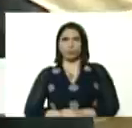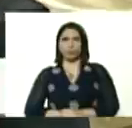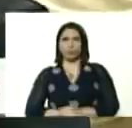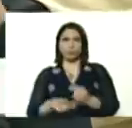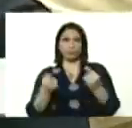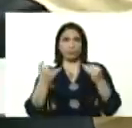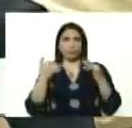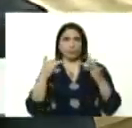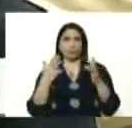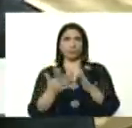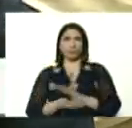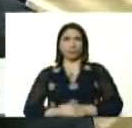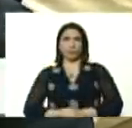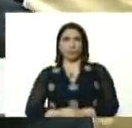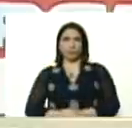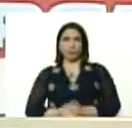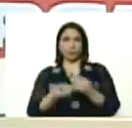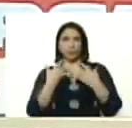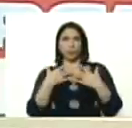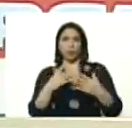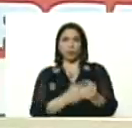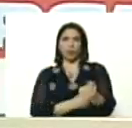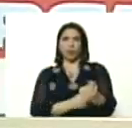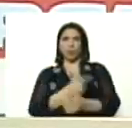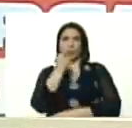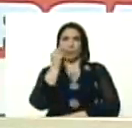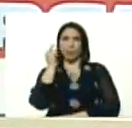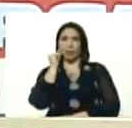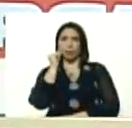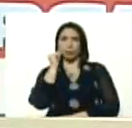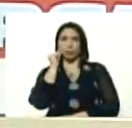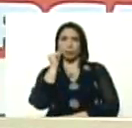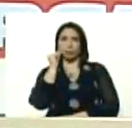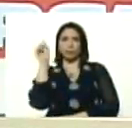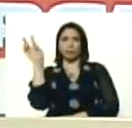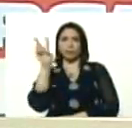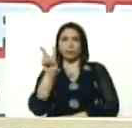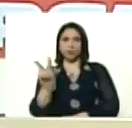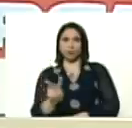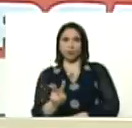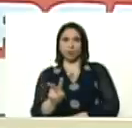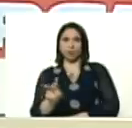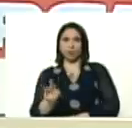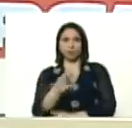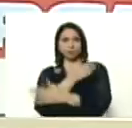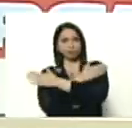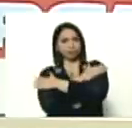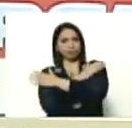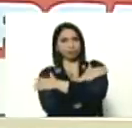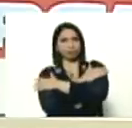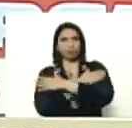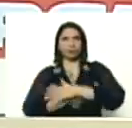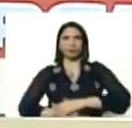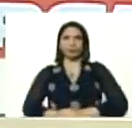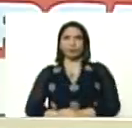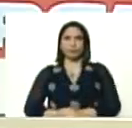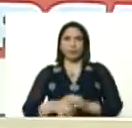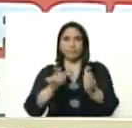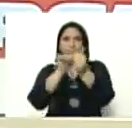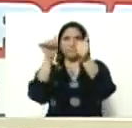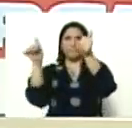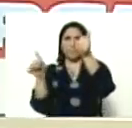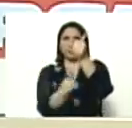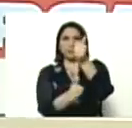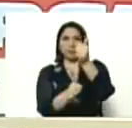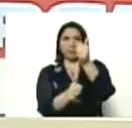extraordinaria cantidad, bueno, hermanos y hermanas, de Venezuela, reciban un gran abrazo, los vicepresidentes,